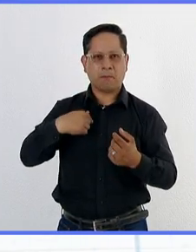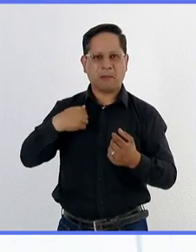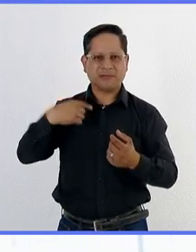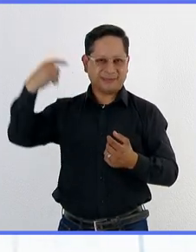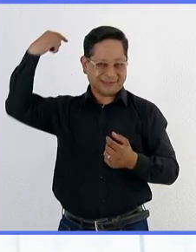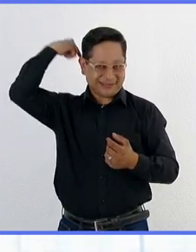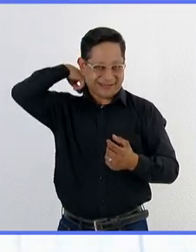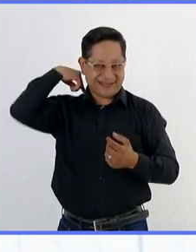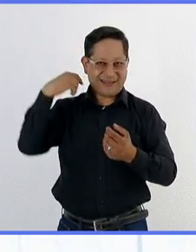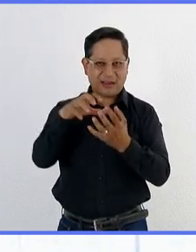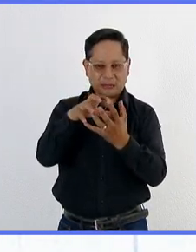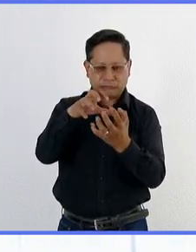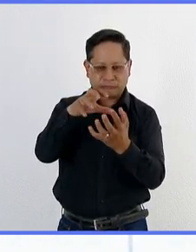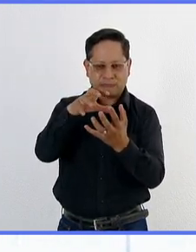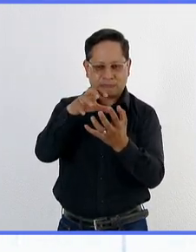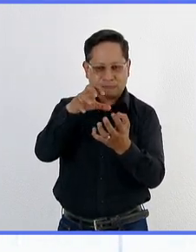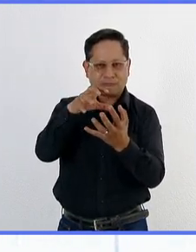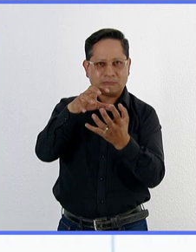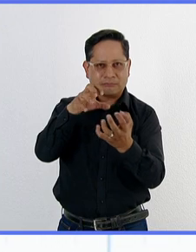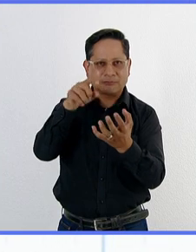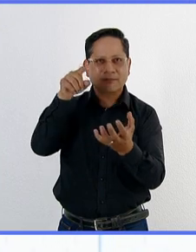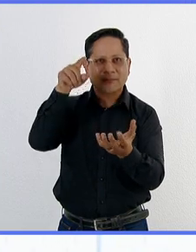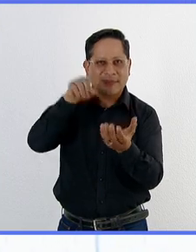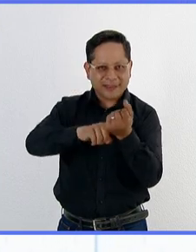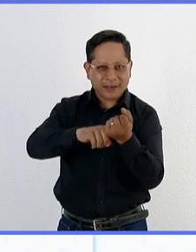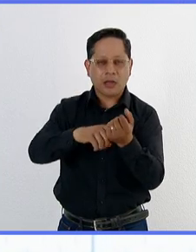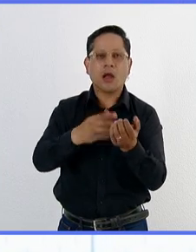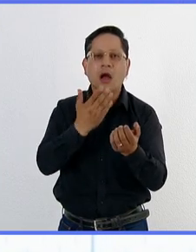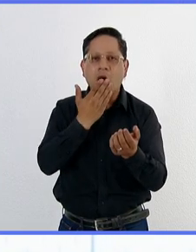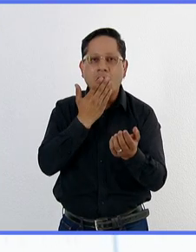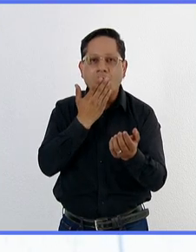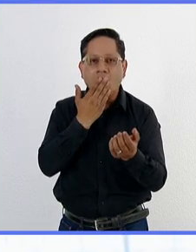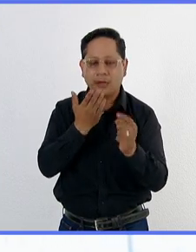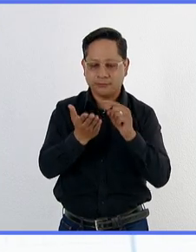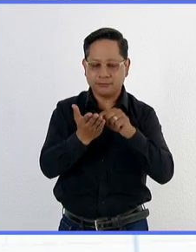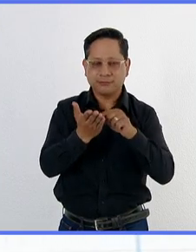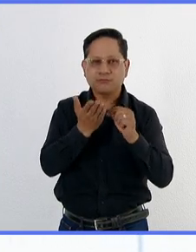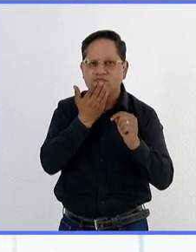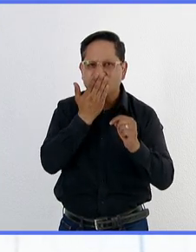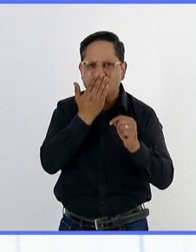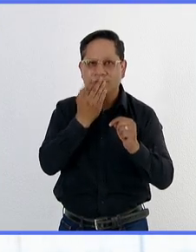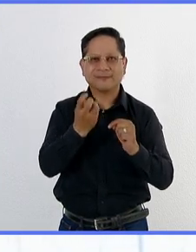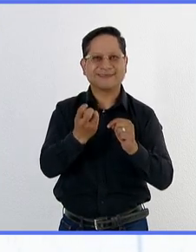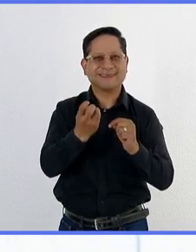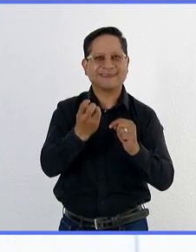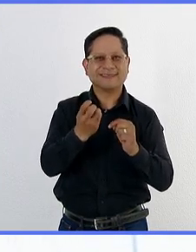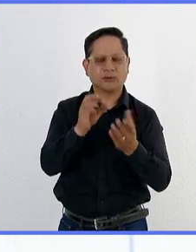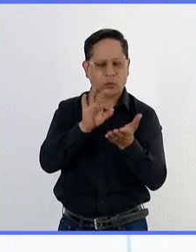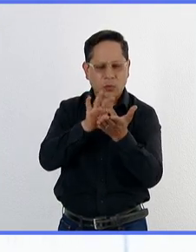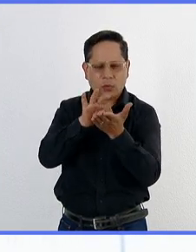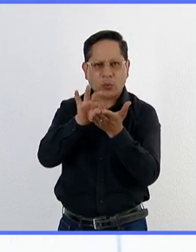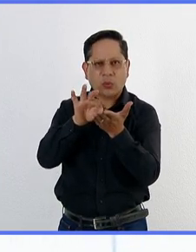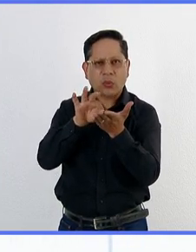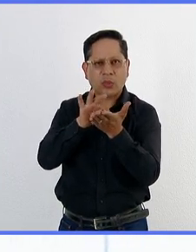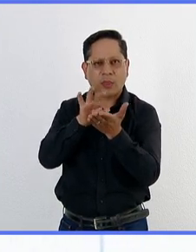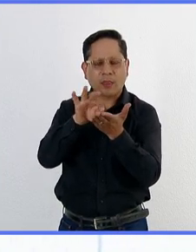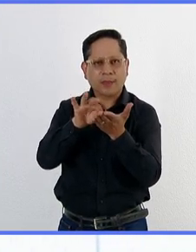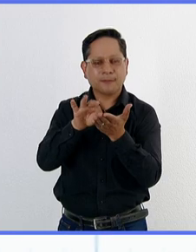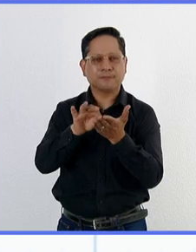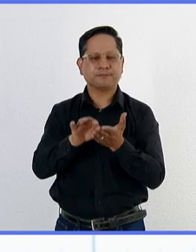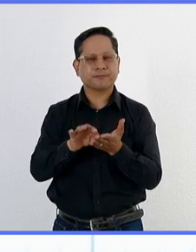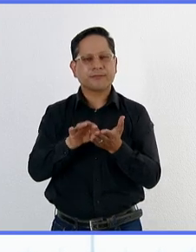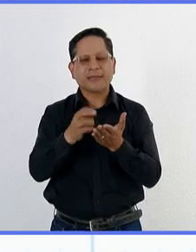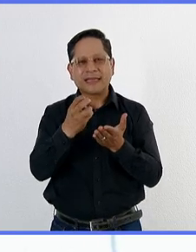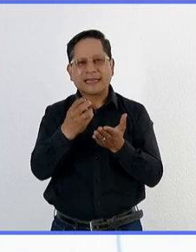pulmonar y algunos de estos restos se depositan en su aliento. El tabaco es una de las principales fuentes o,